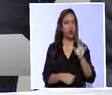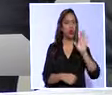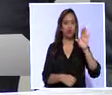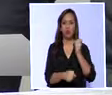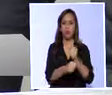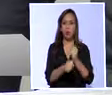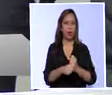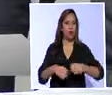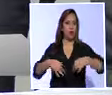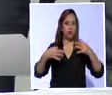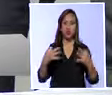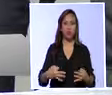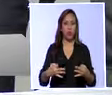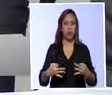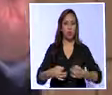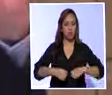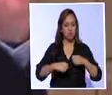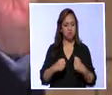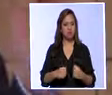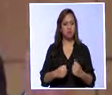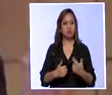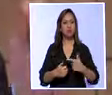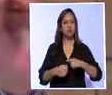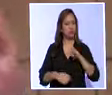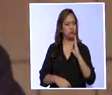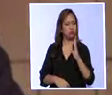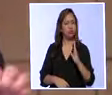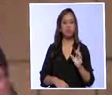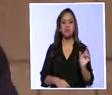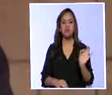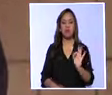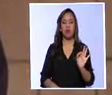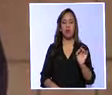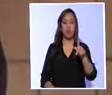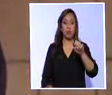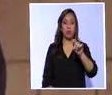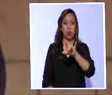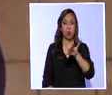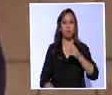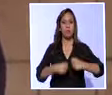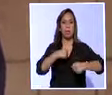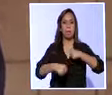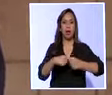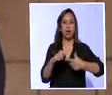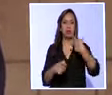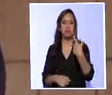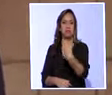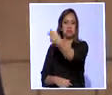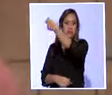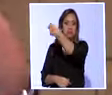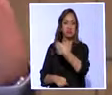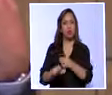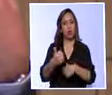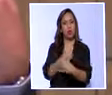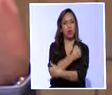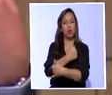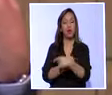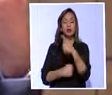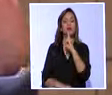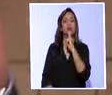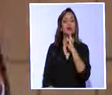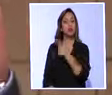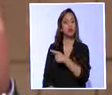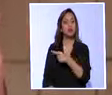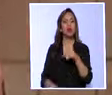idoneidad, probidad y eficiencia. Carlos Pollitt salió del país en mayo pasado. Según su abogado, se encuentra en Miami